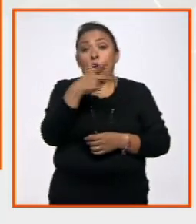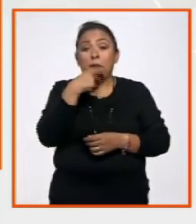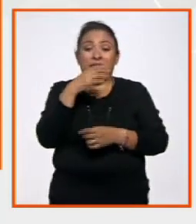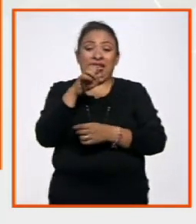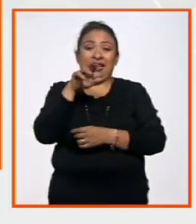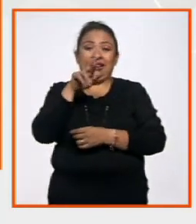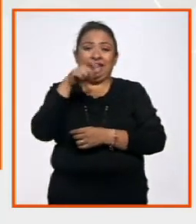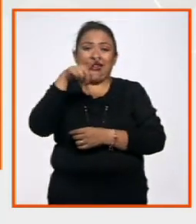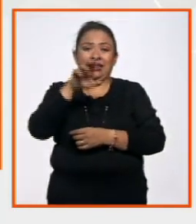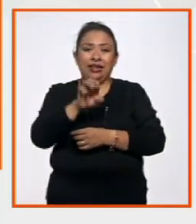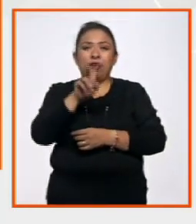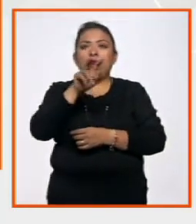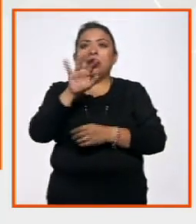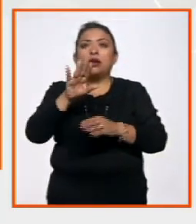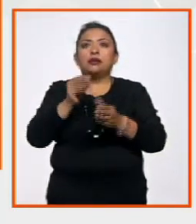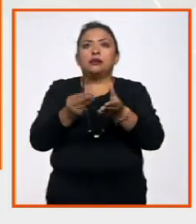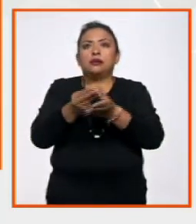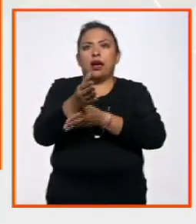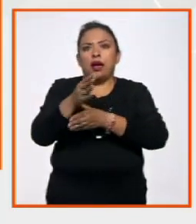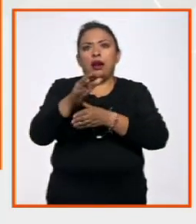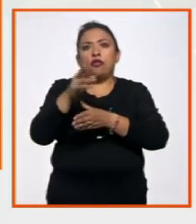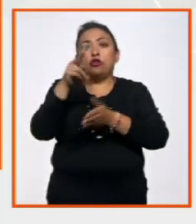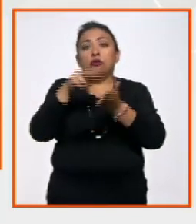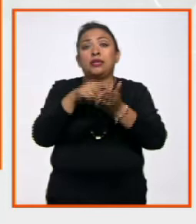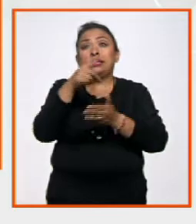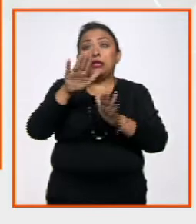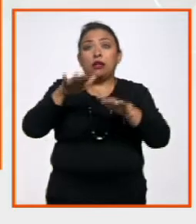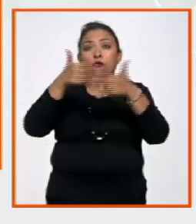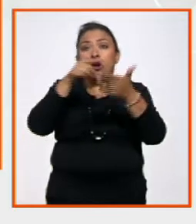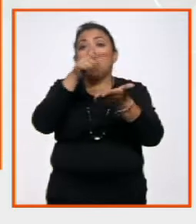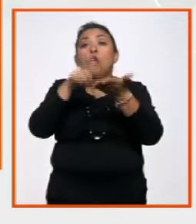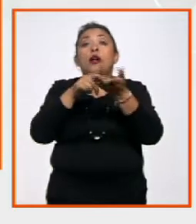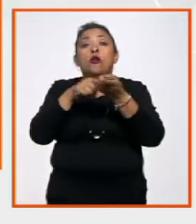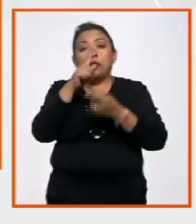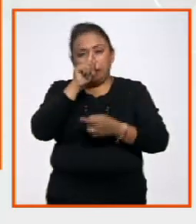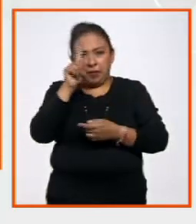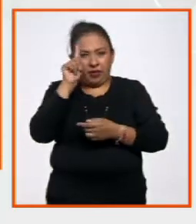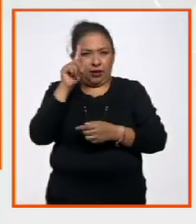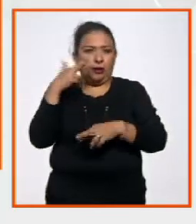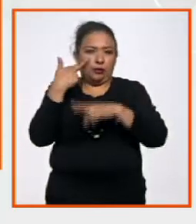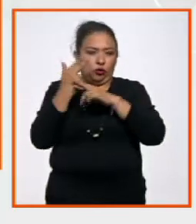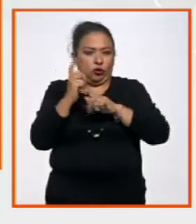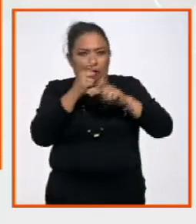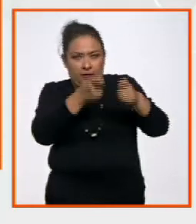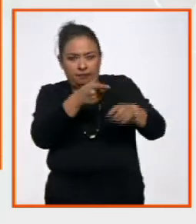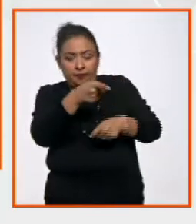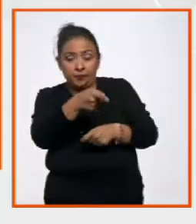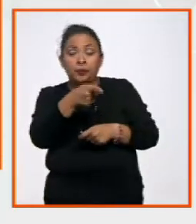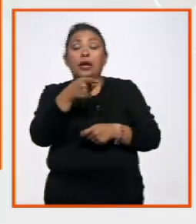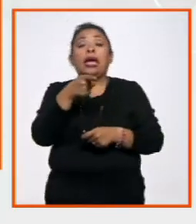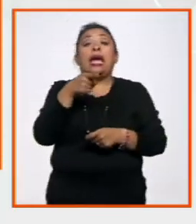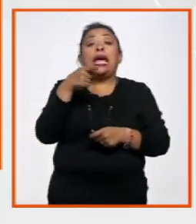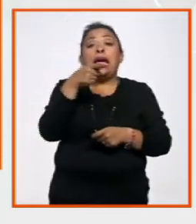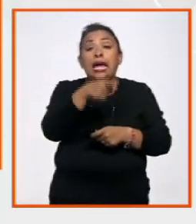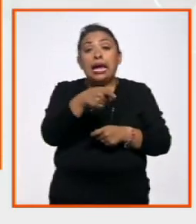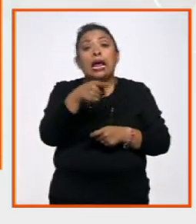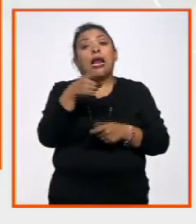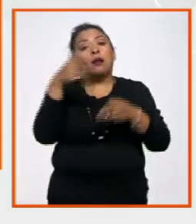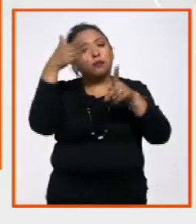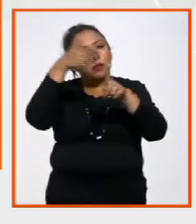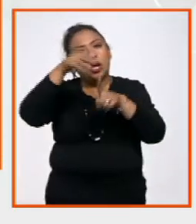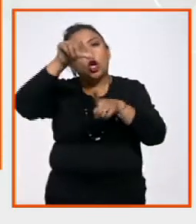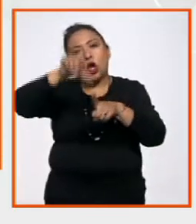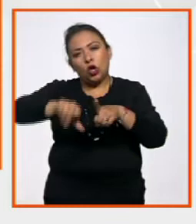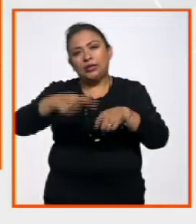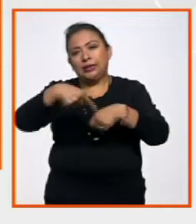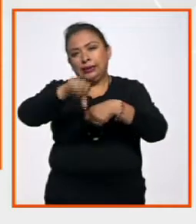Vargas salió de México en 2007, desde entonces se encuentra en Madrid a cargo de esta responsabilidad y a él le hemos dedicado